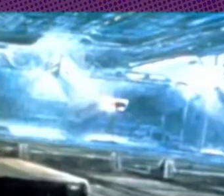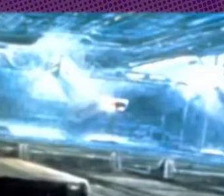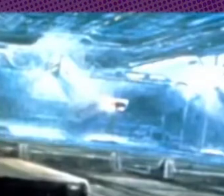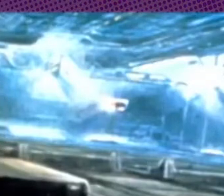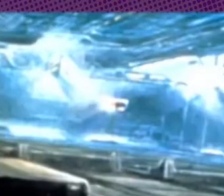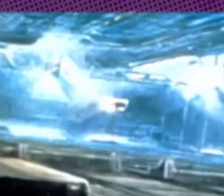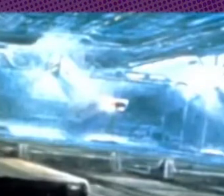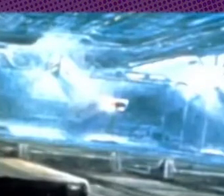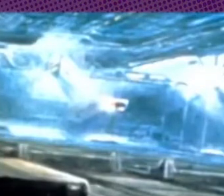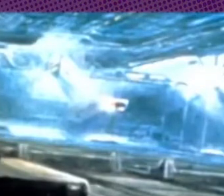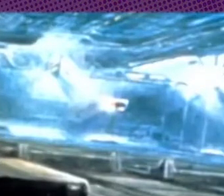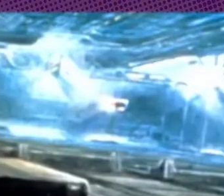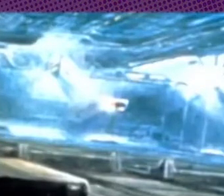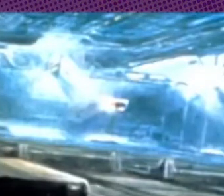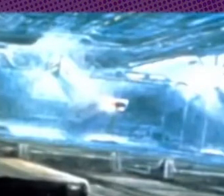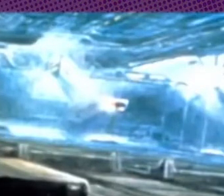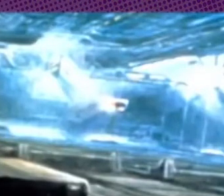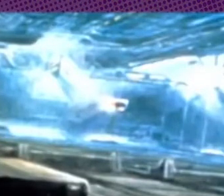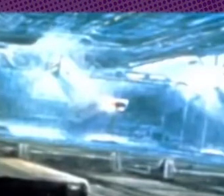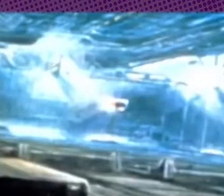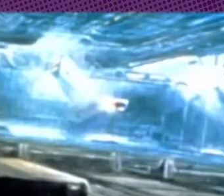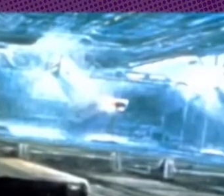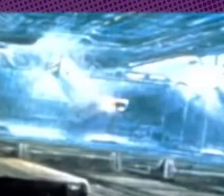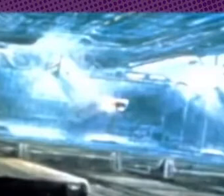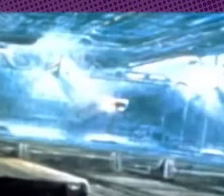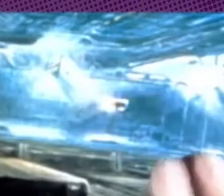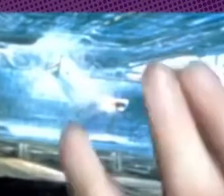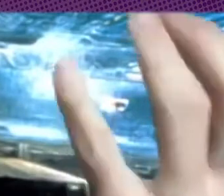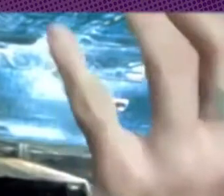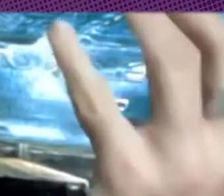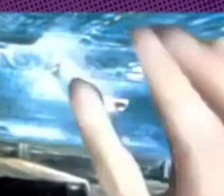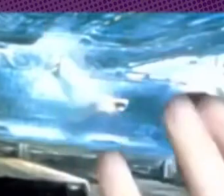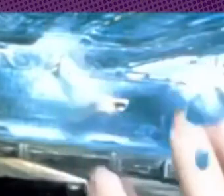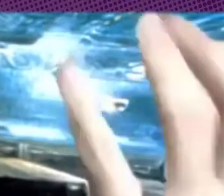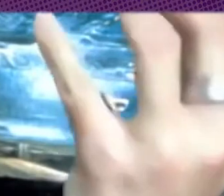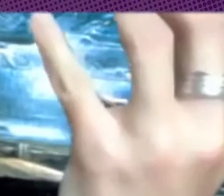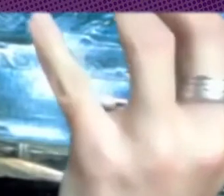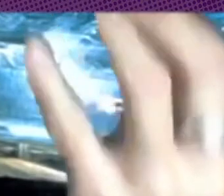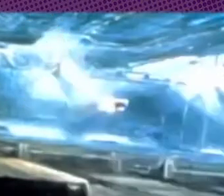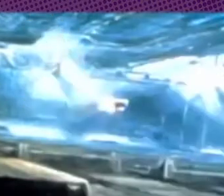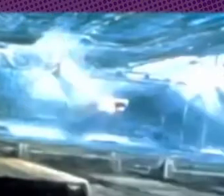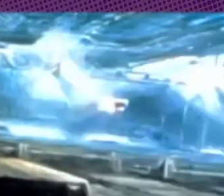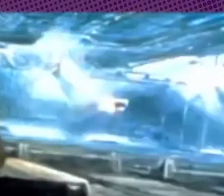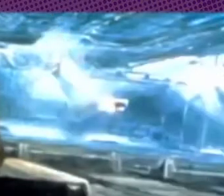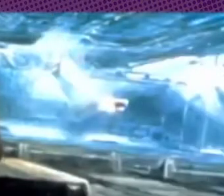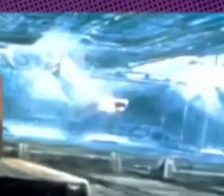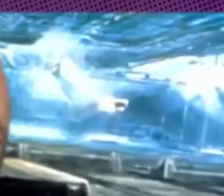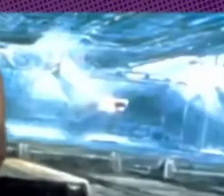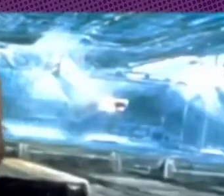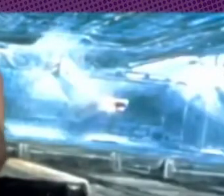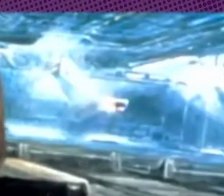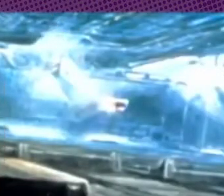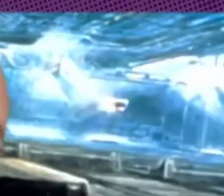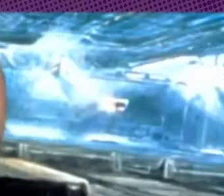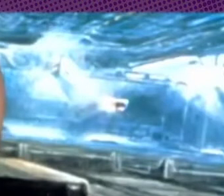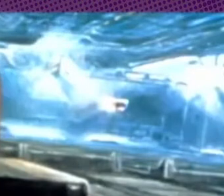esferas de la vida y de ámbitos entonces quizás sacando esto nos hace ver lo esencial algunas cosas